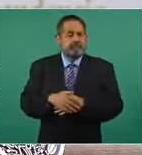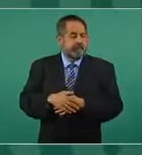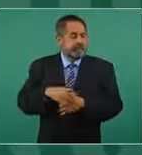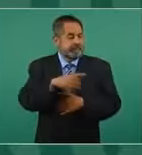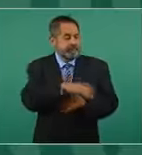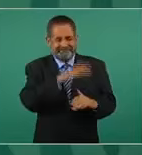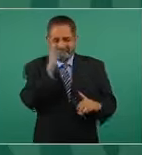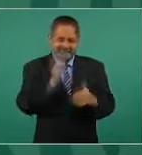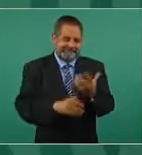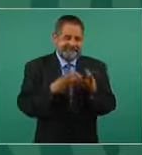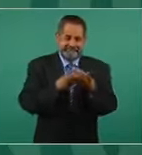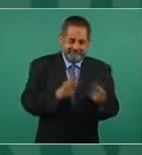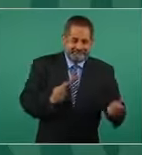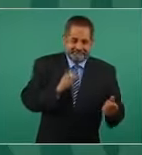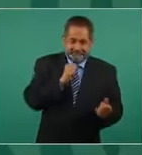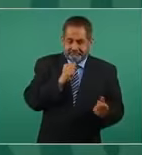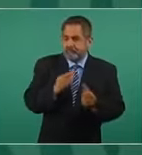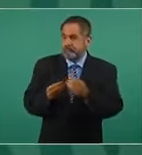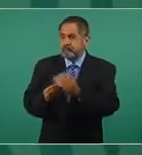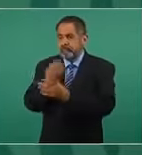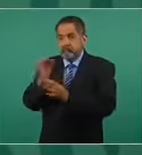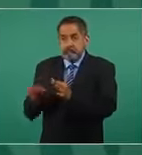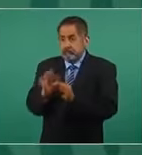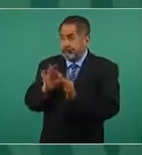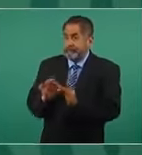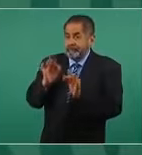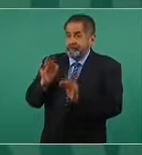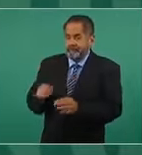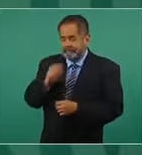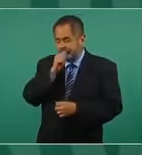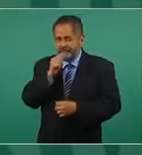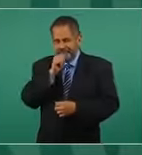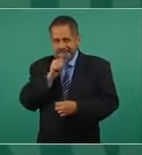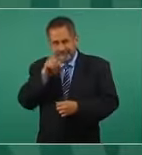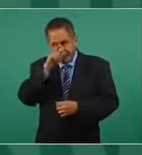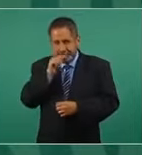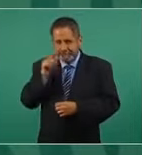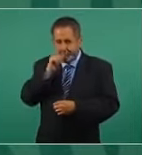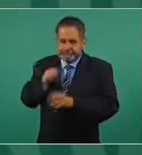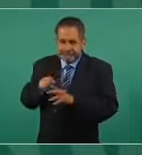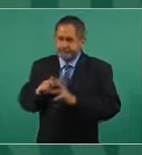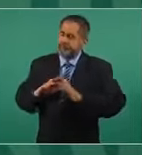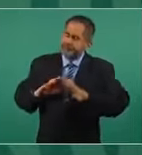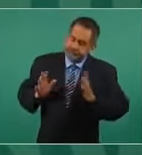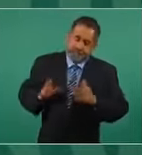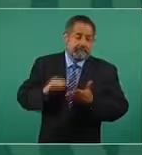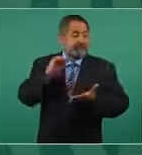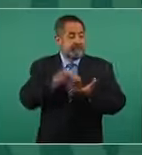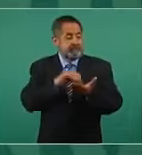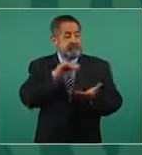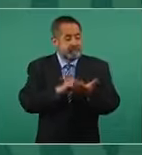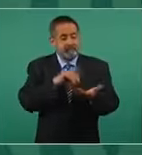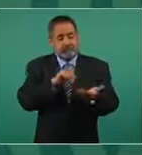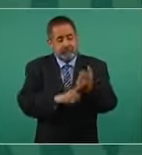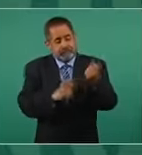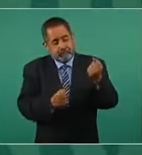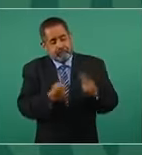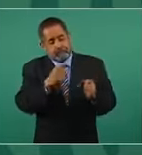morir y lo nuevo no acaba de nacer, entonces todavía hay esas